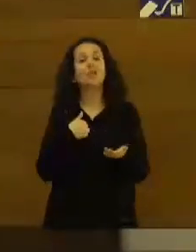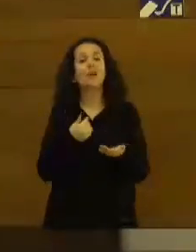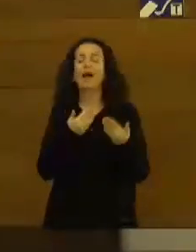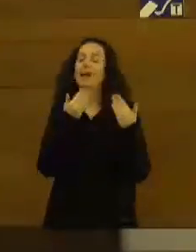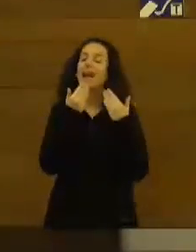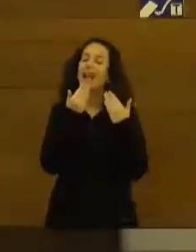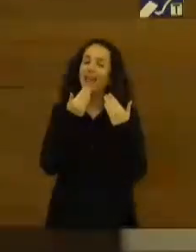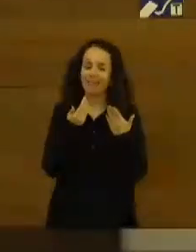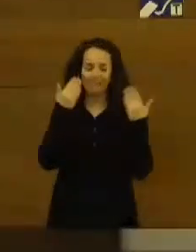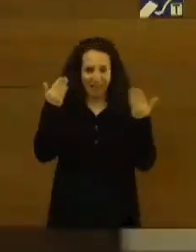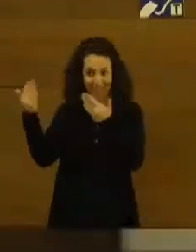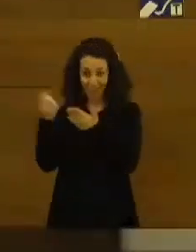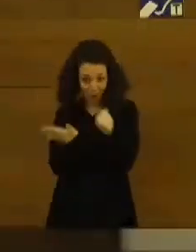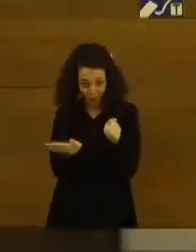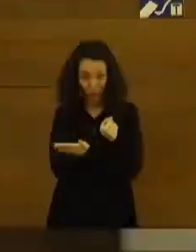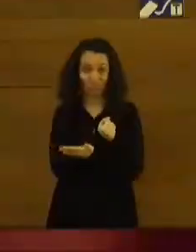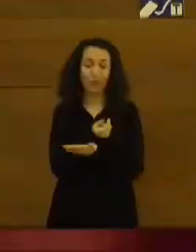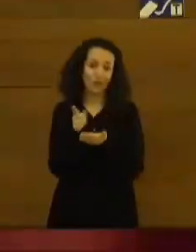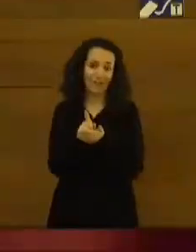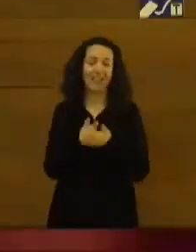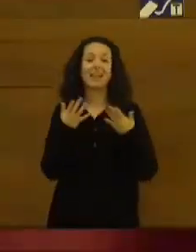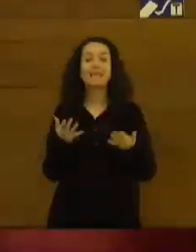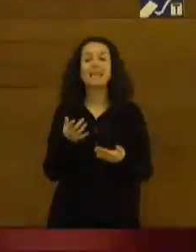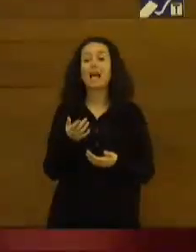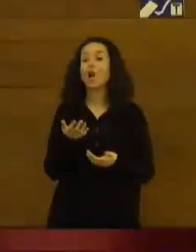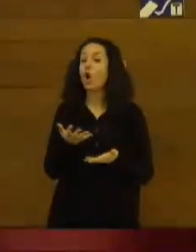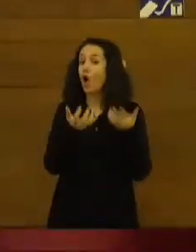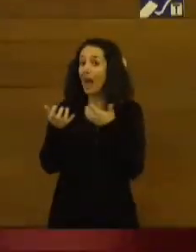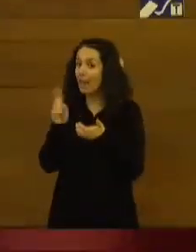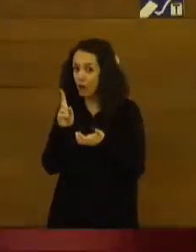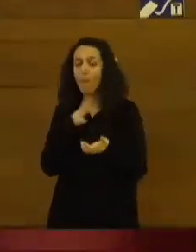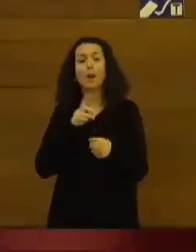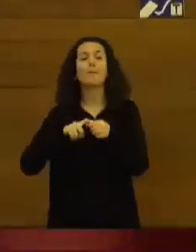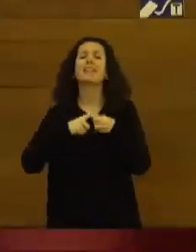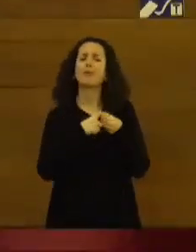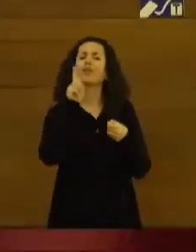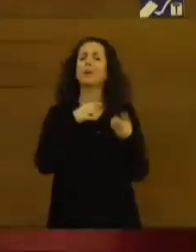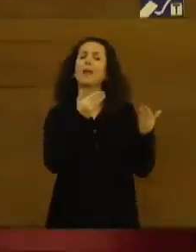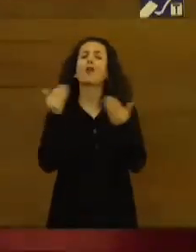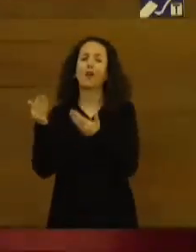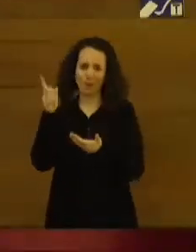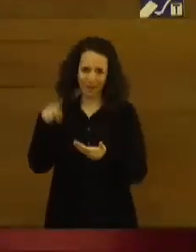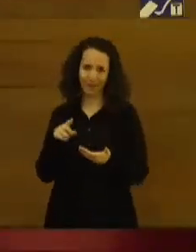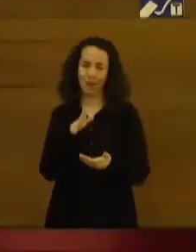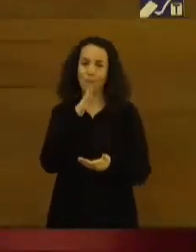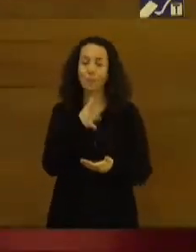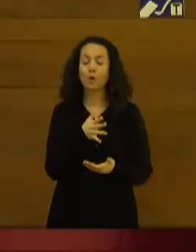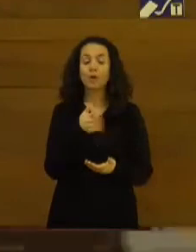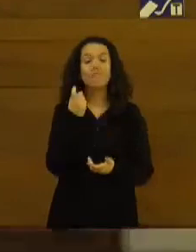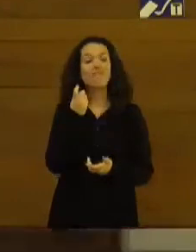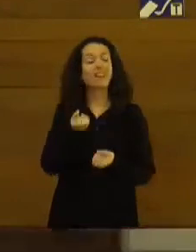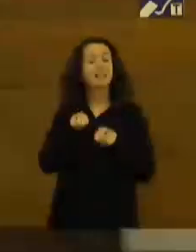felicitaciones a los que han ganado y también a los que no lo han hecho pero han participado insisto en el buen nivel de todo ello solo me resta